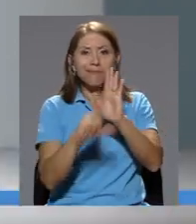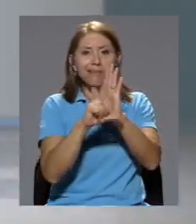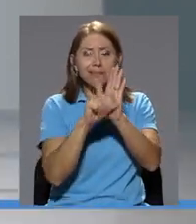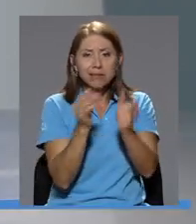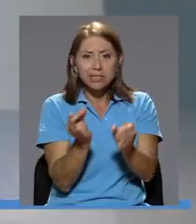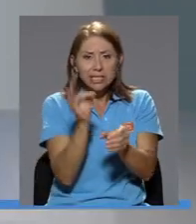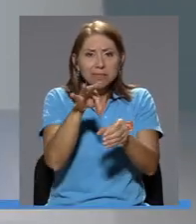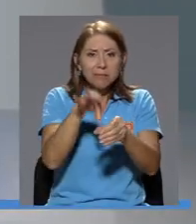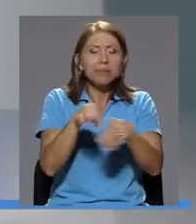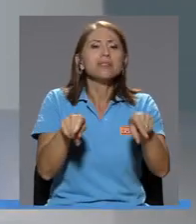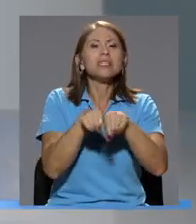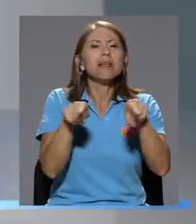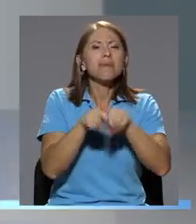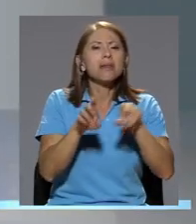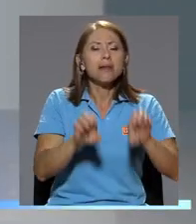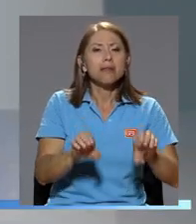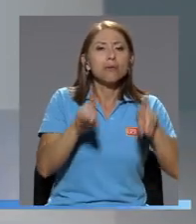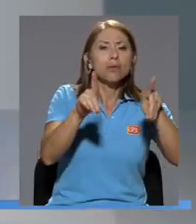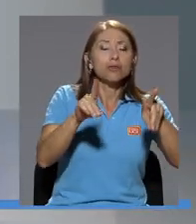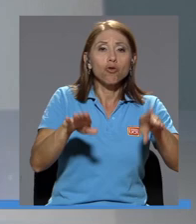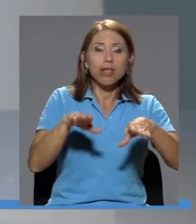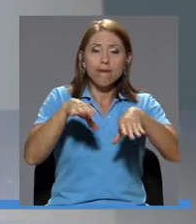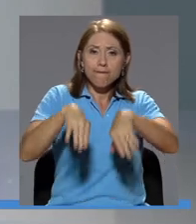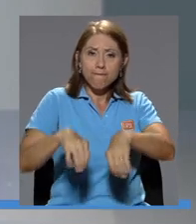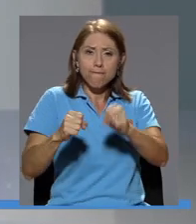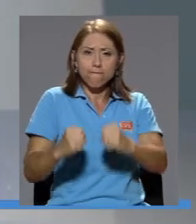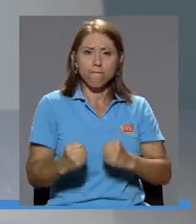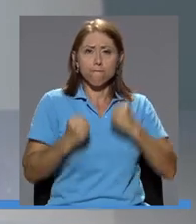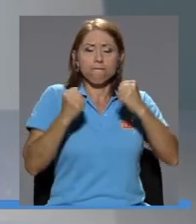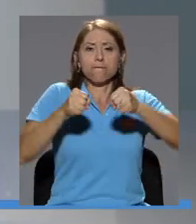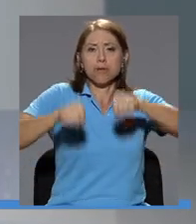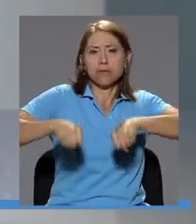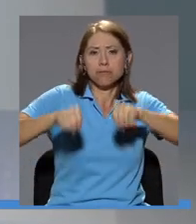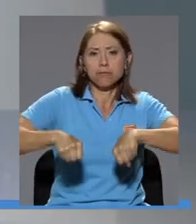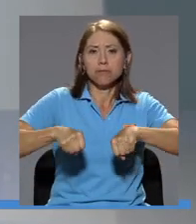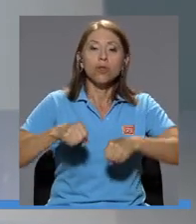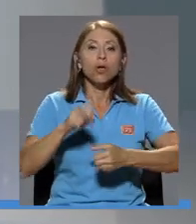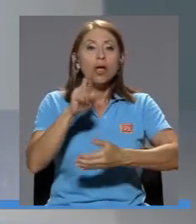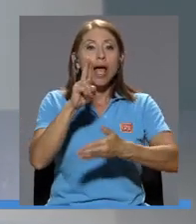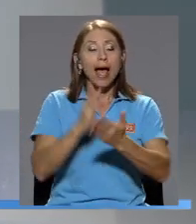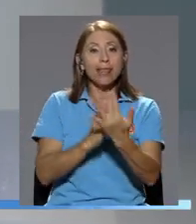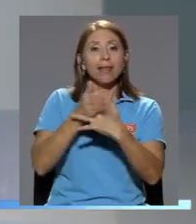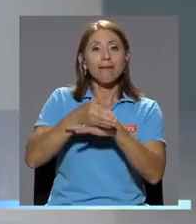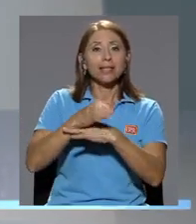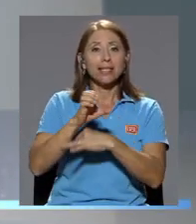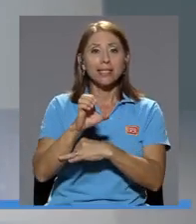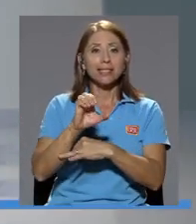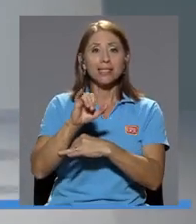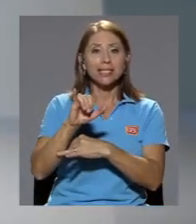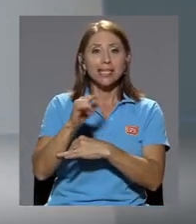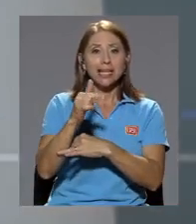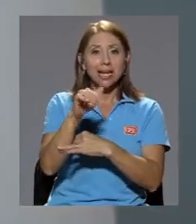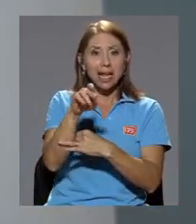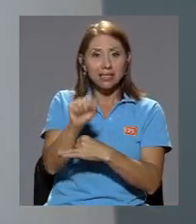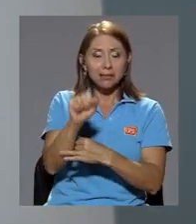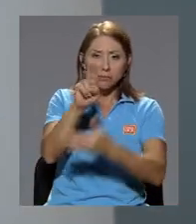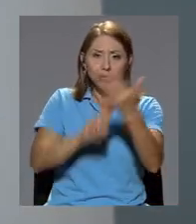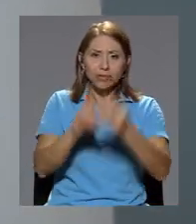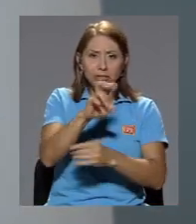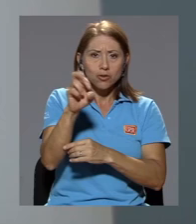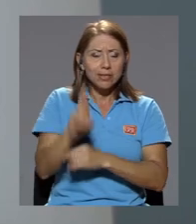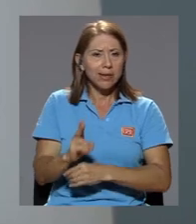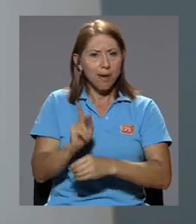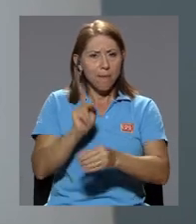hay otros que es, por ejemplo, educación y fortalecimiento de capacidades, donde la Universidad de Costa Rica, por medio del CIGRAS, participa de forma muy